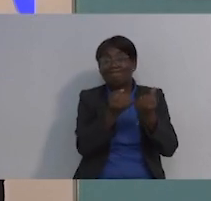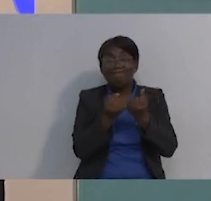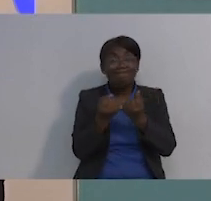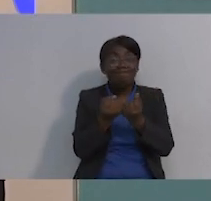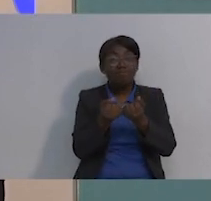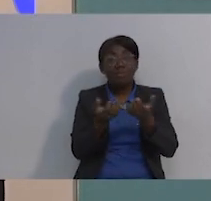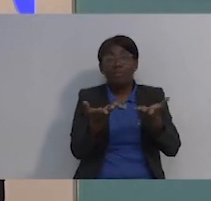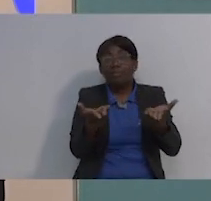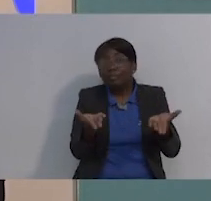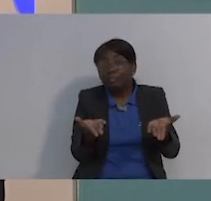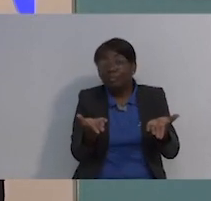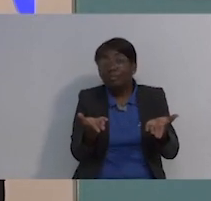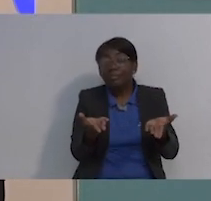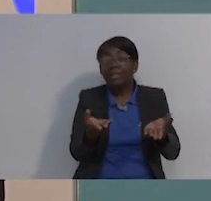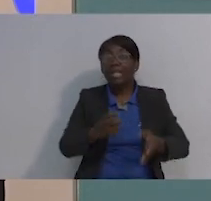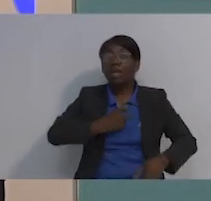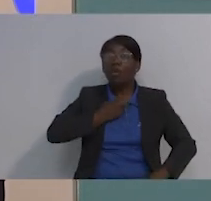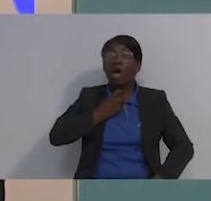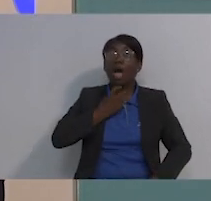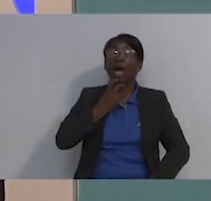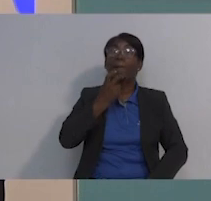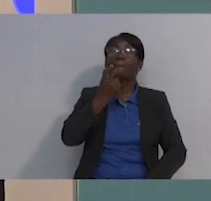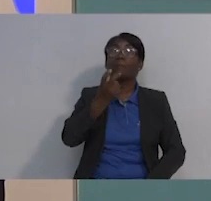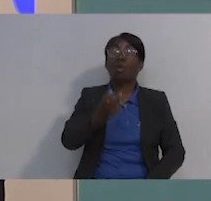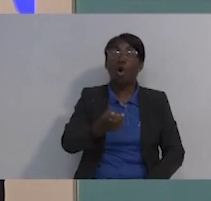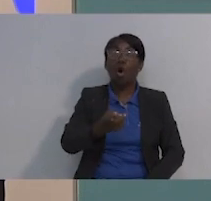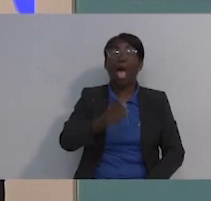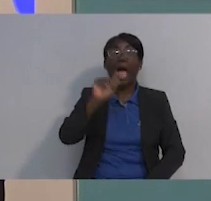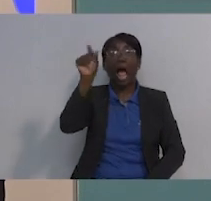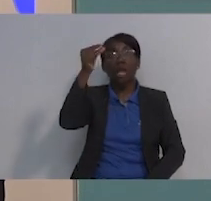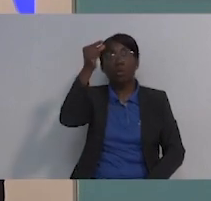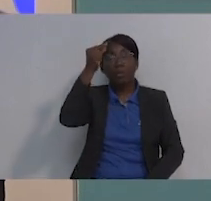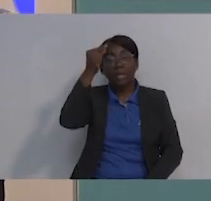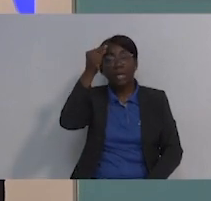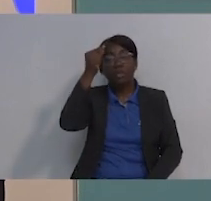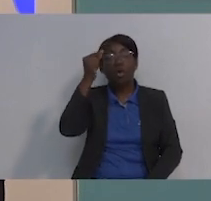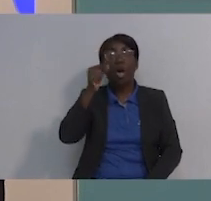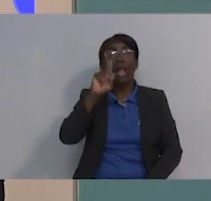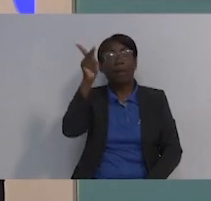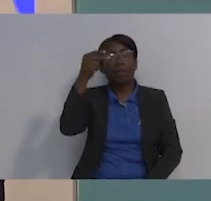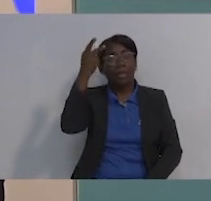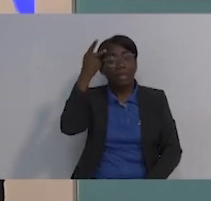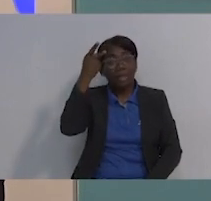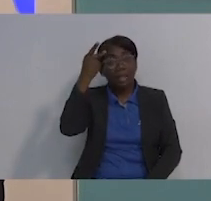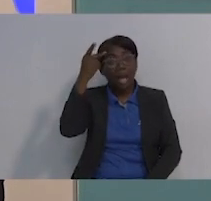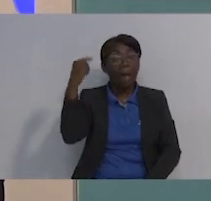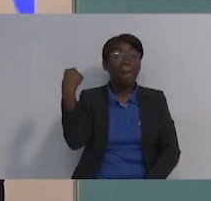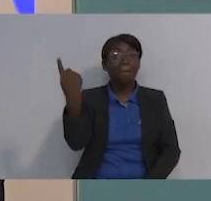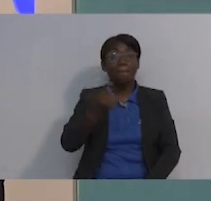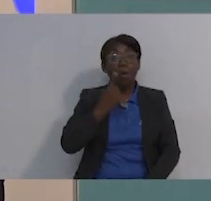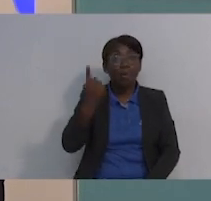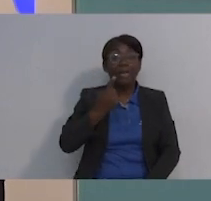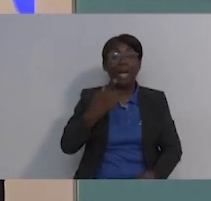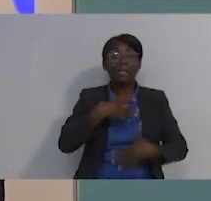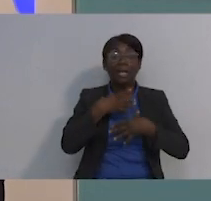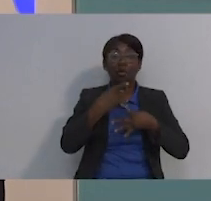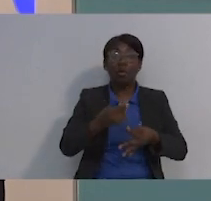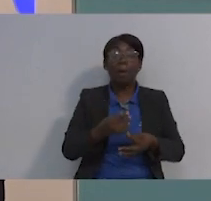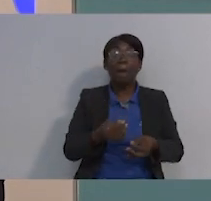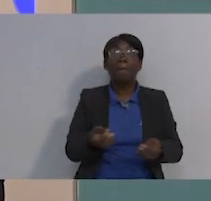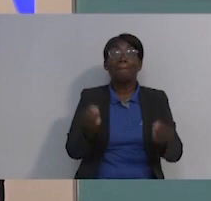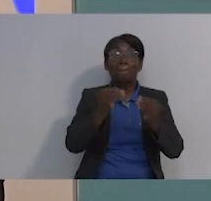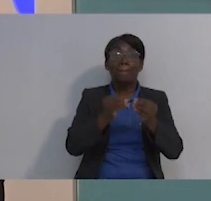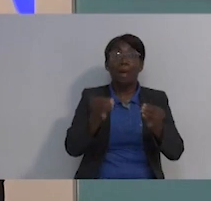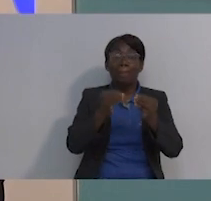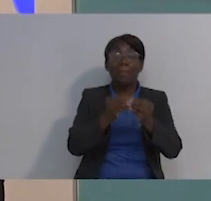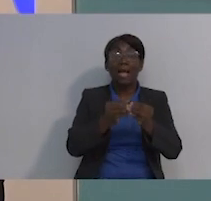tenemos que, ¿sabe?, alzar nuestra voz al gobierno. Las políticas públicas de salud deberían de